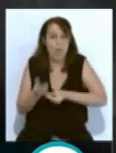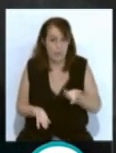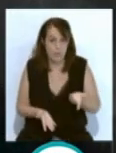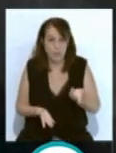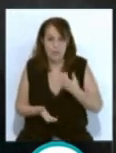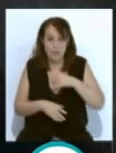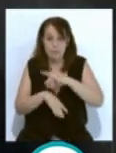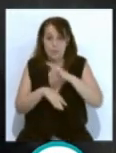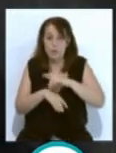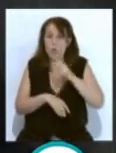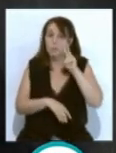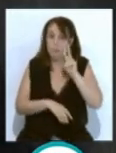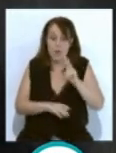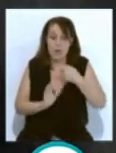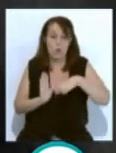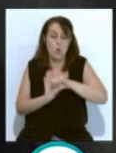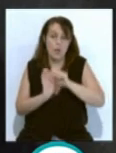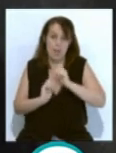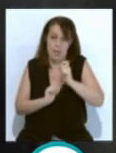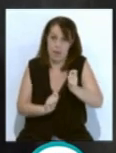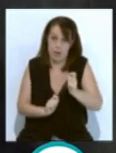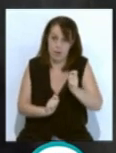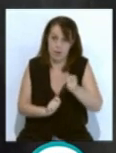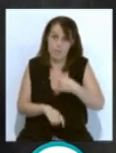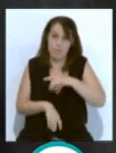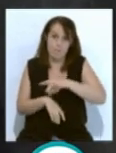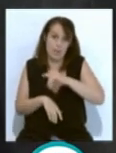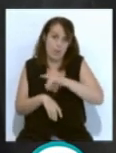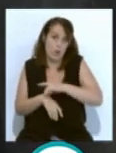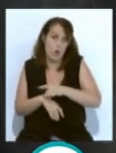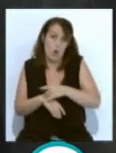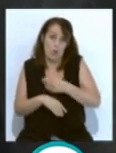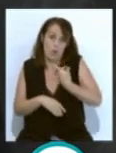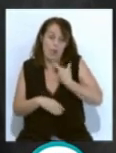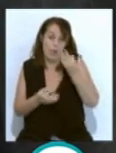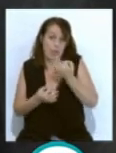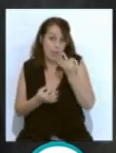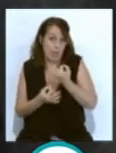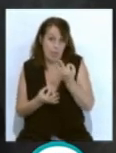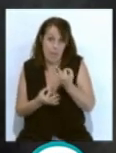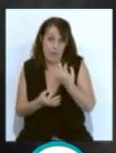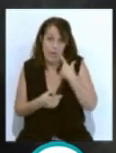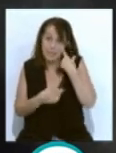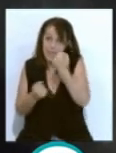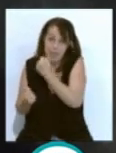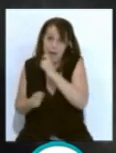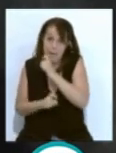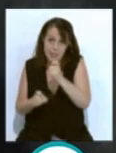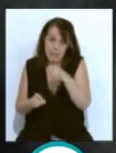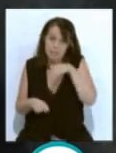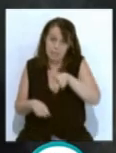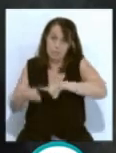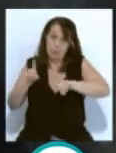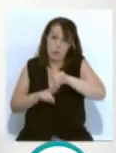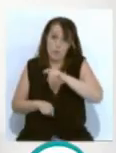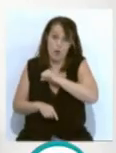médico te dé a ti el QR, el médico tiene que tenerlo autorizado por parte de sanidad y ese es el problema que existe ahora con